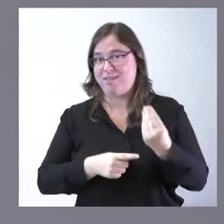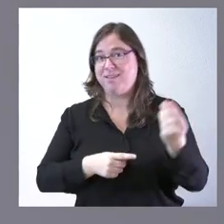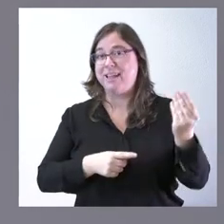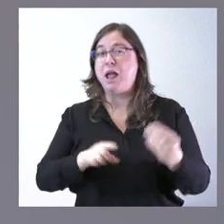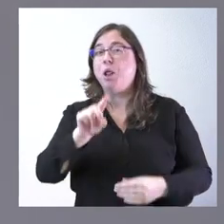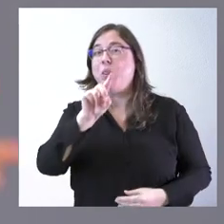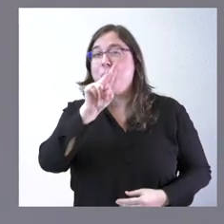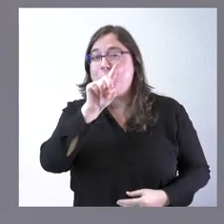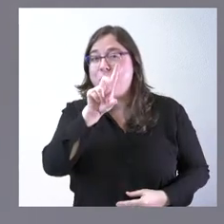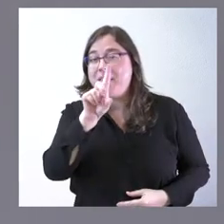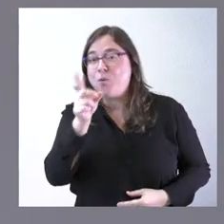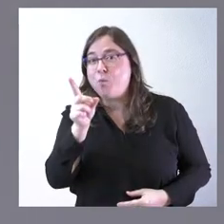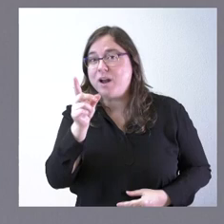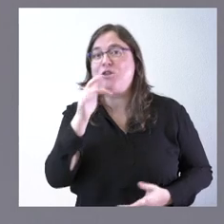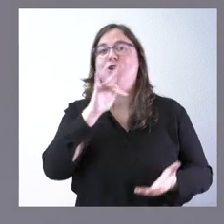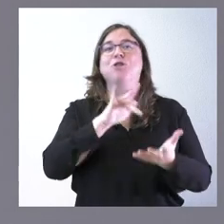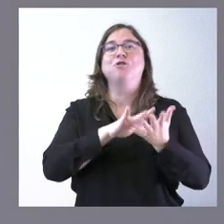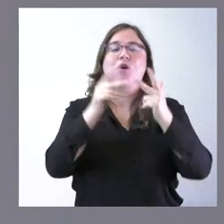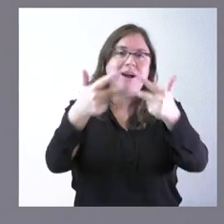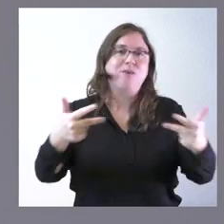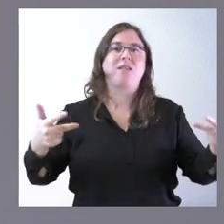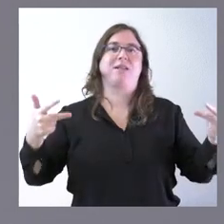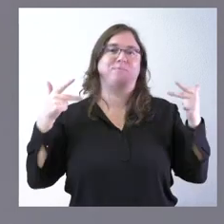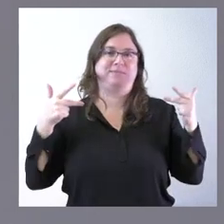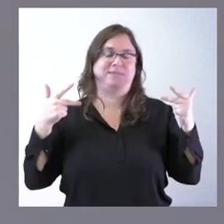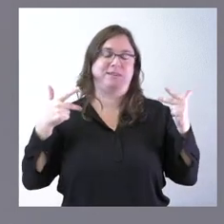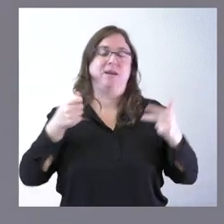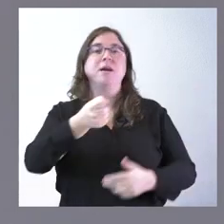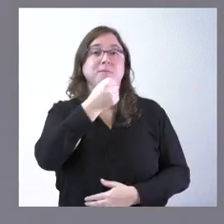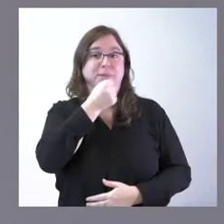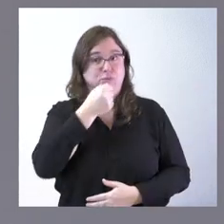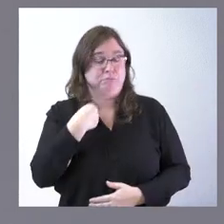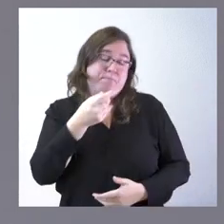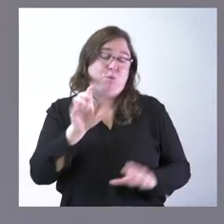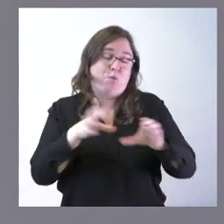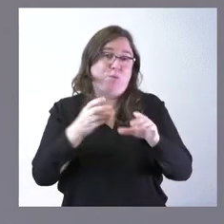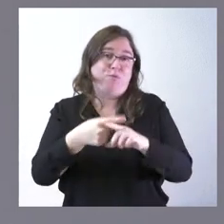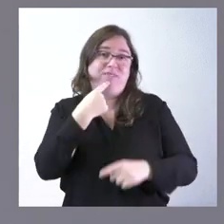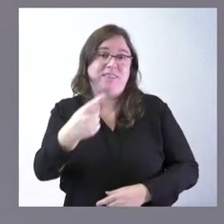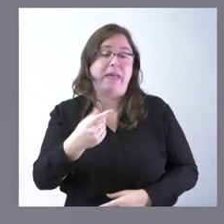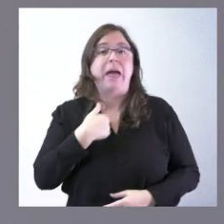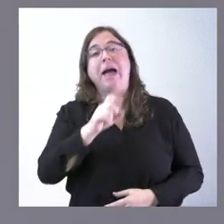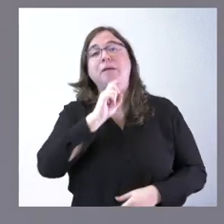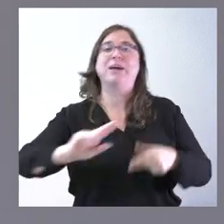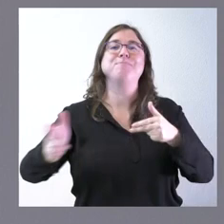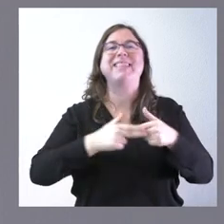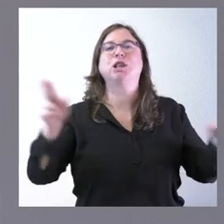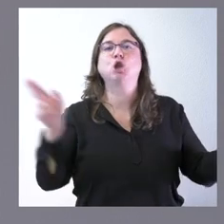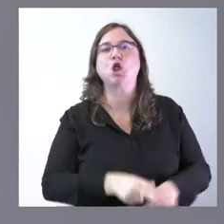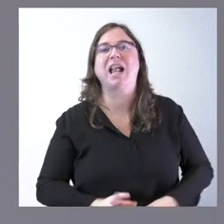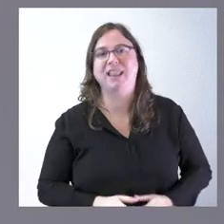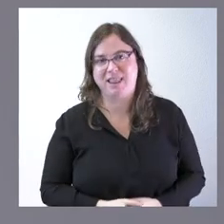a las doce y cuarto se celebró una rueda de prensa por parte del partido político que usted señala anunciando ya una enmienda de totalidad